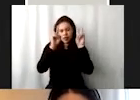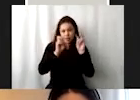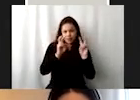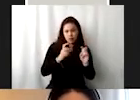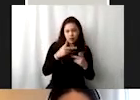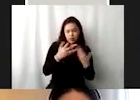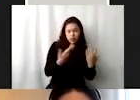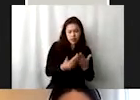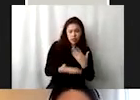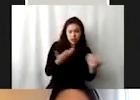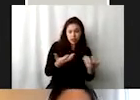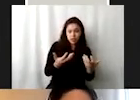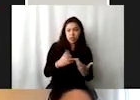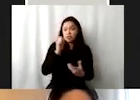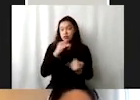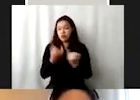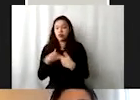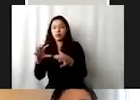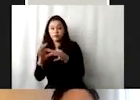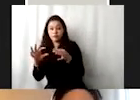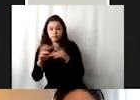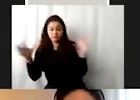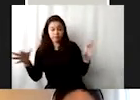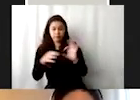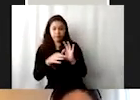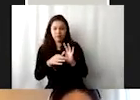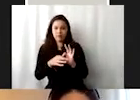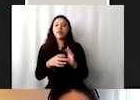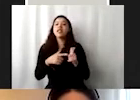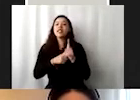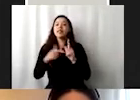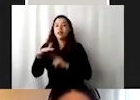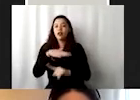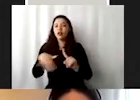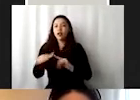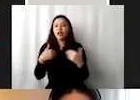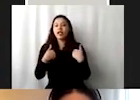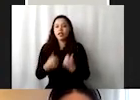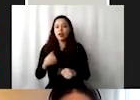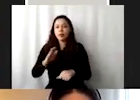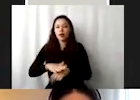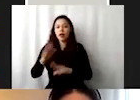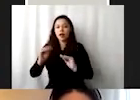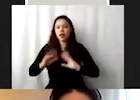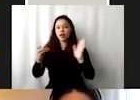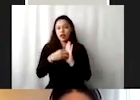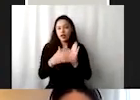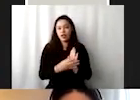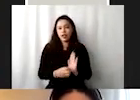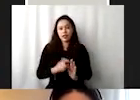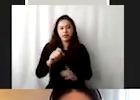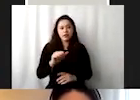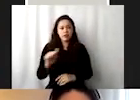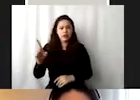actualmente en sus organizaciones, sí sigue siendo contextual para que ustedes entiendan la Agenda 2030.